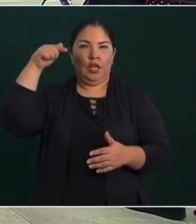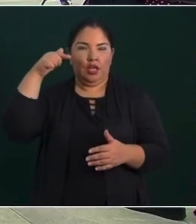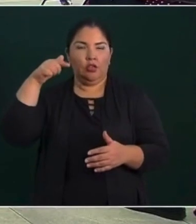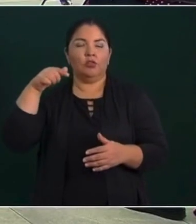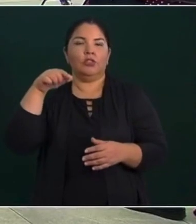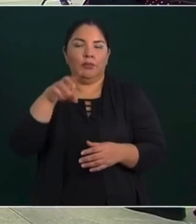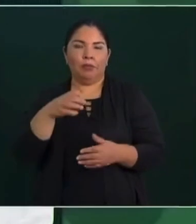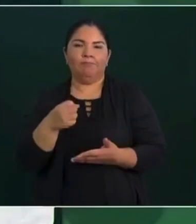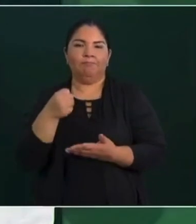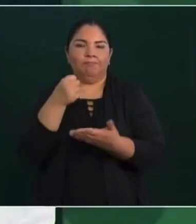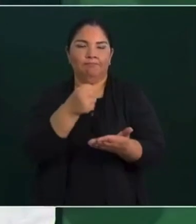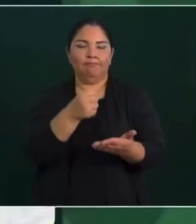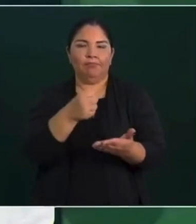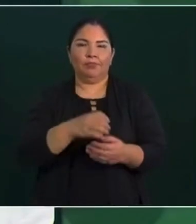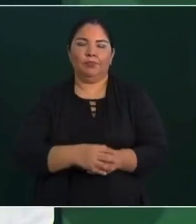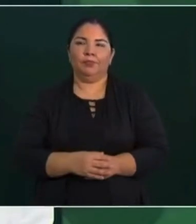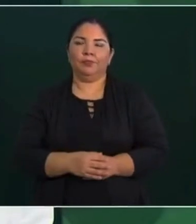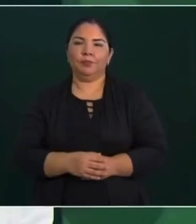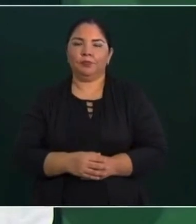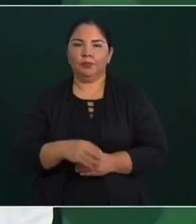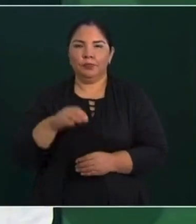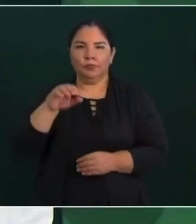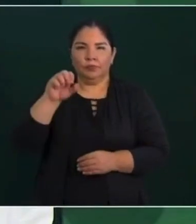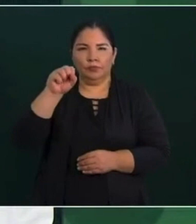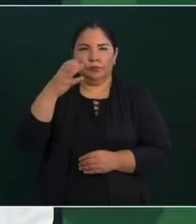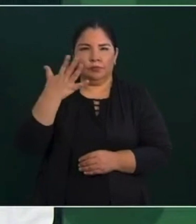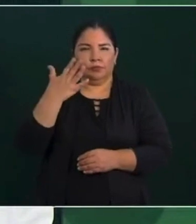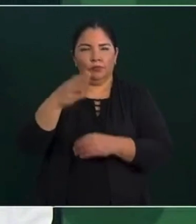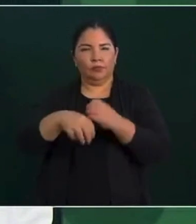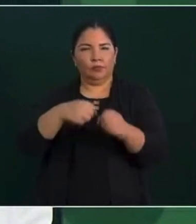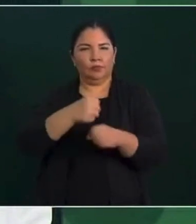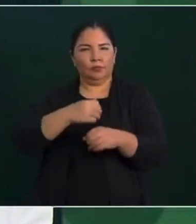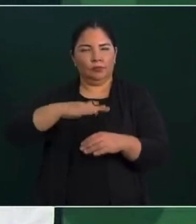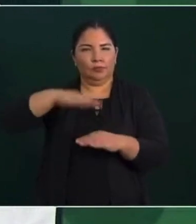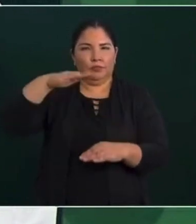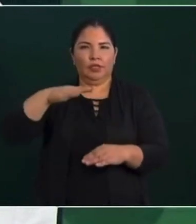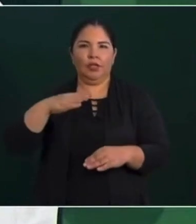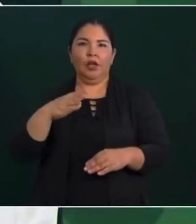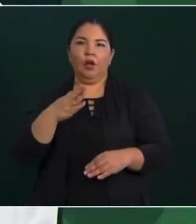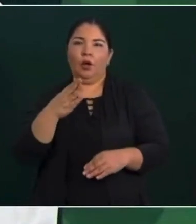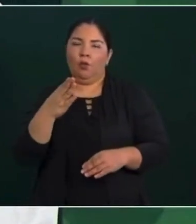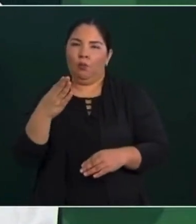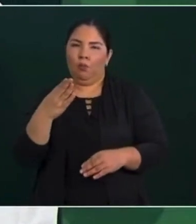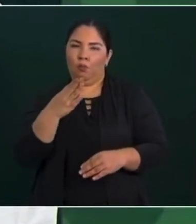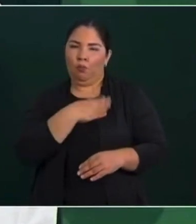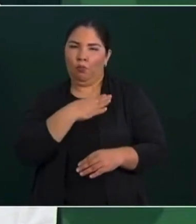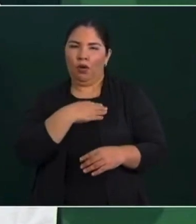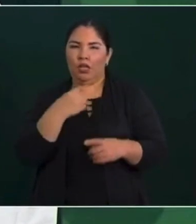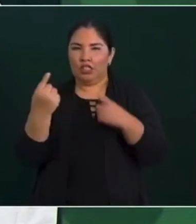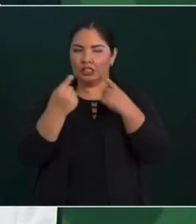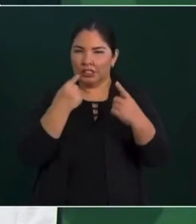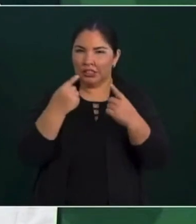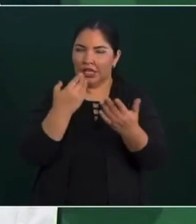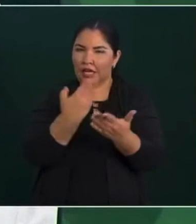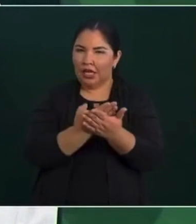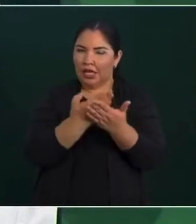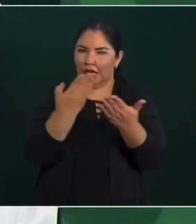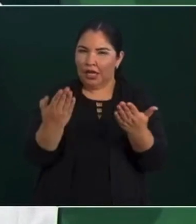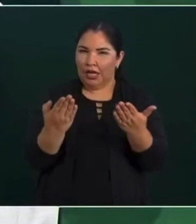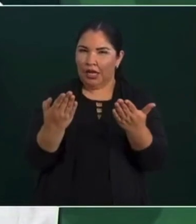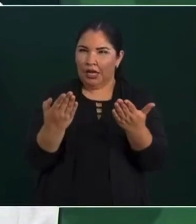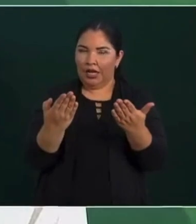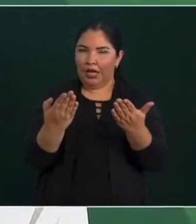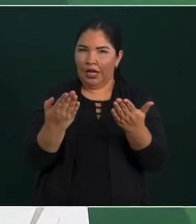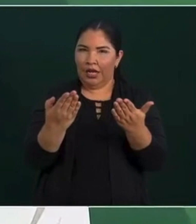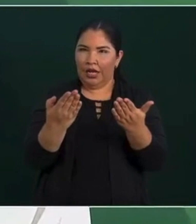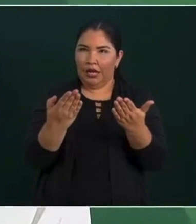y la buena noticia es que ahora ya